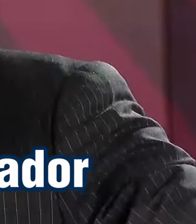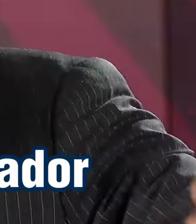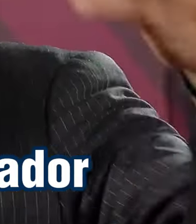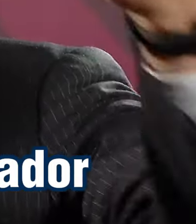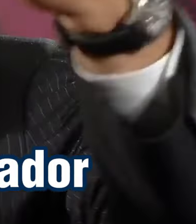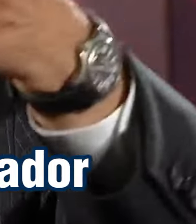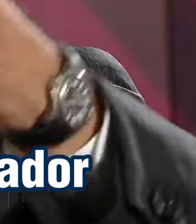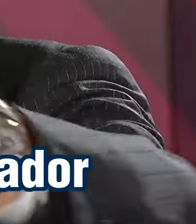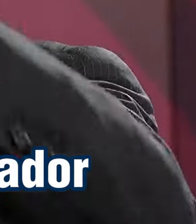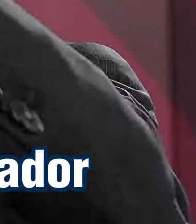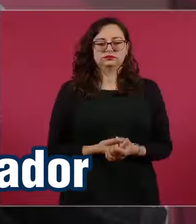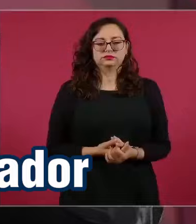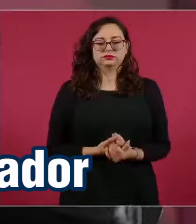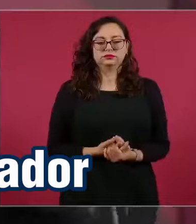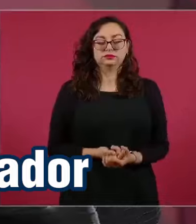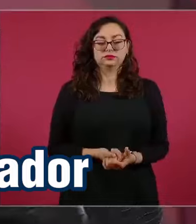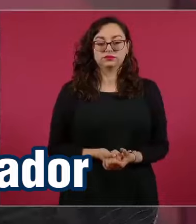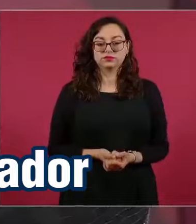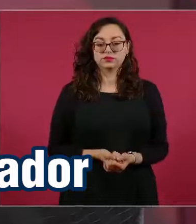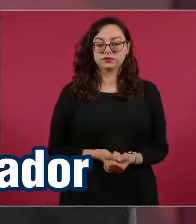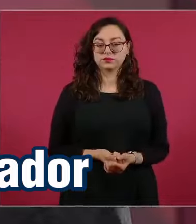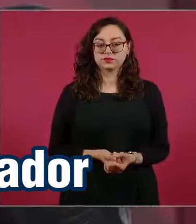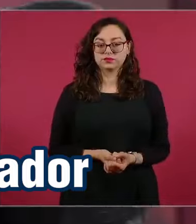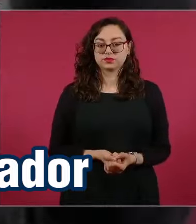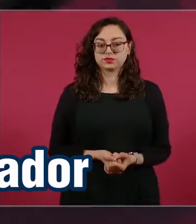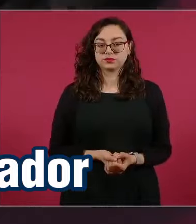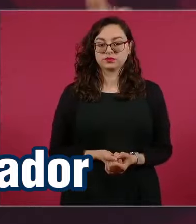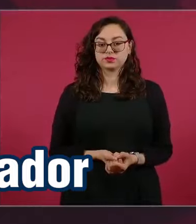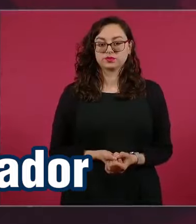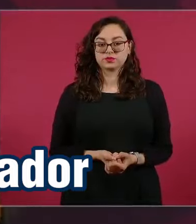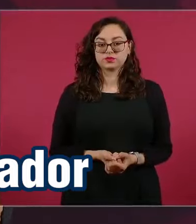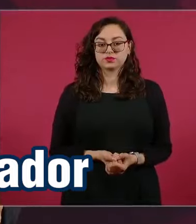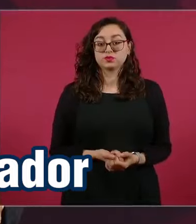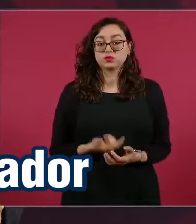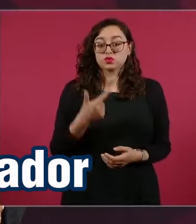candidata Tochel Gálvez?